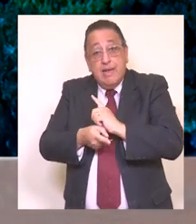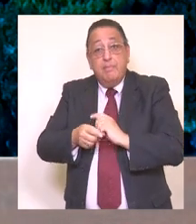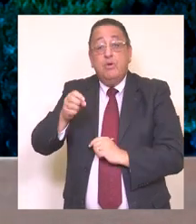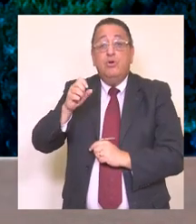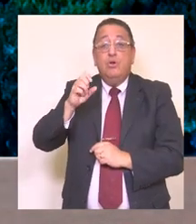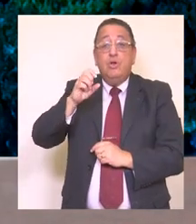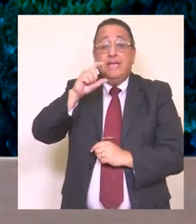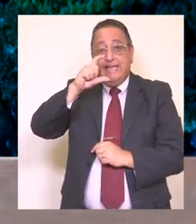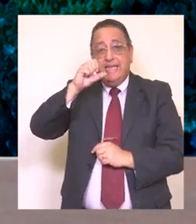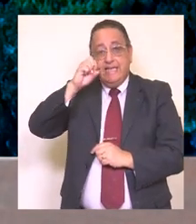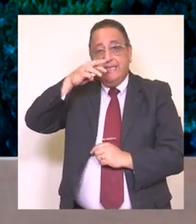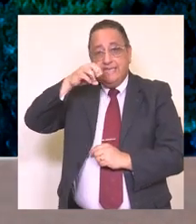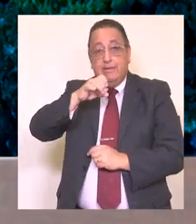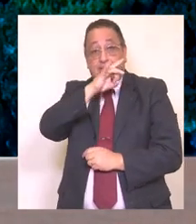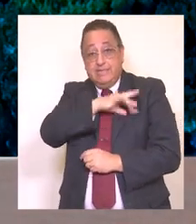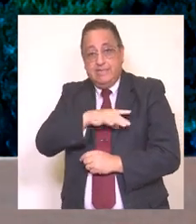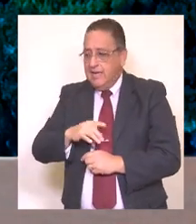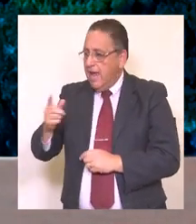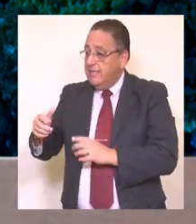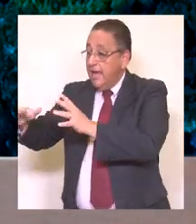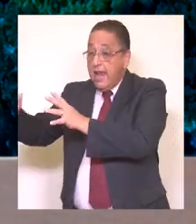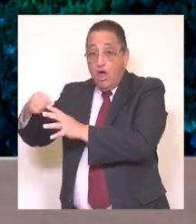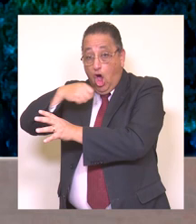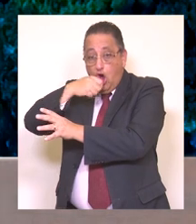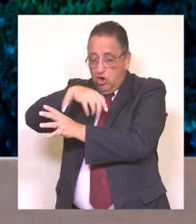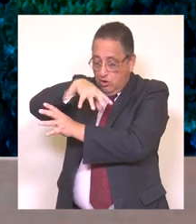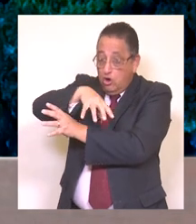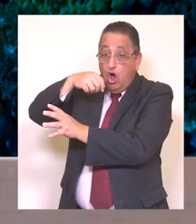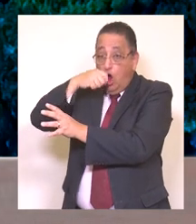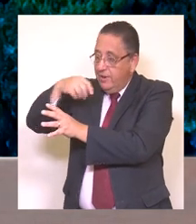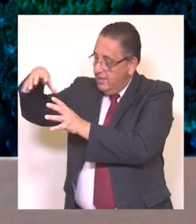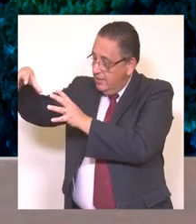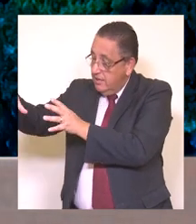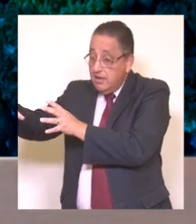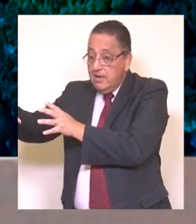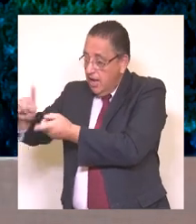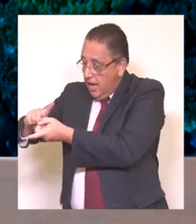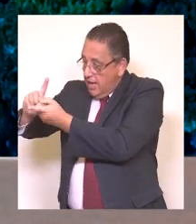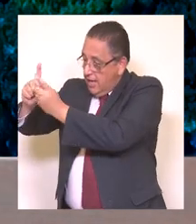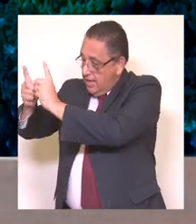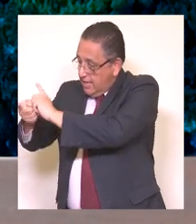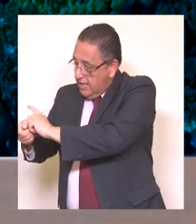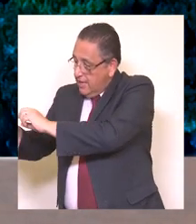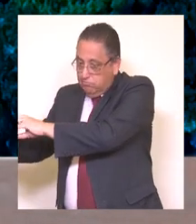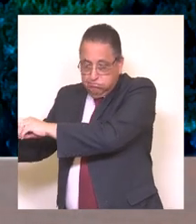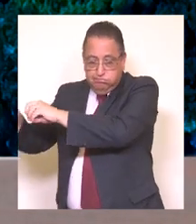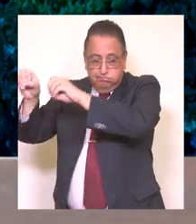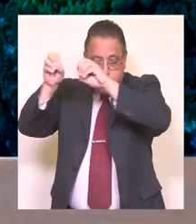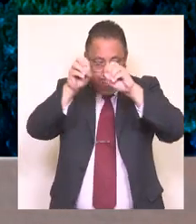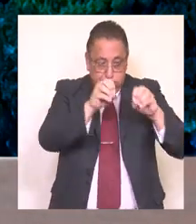de Sema Chile, ubicado al lado del mercado, en posición de bienes nacionales, a nuestra